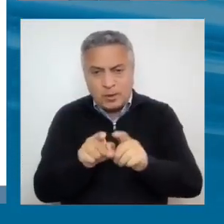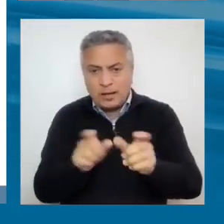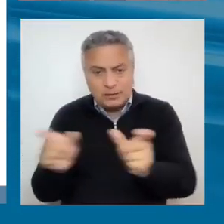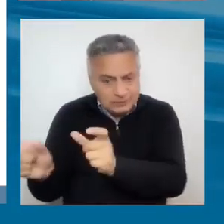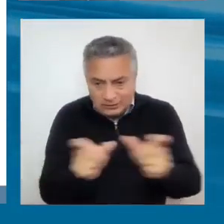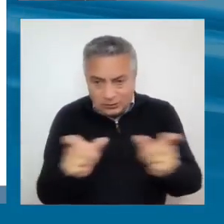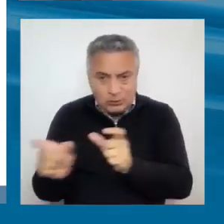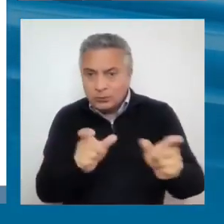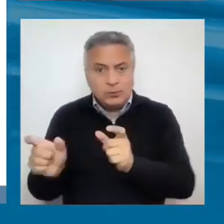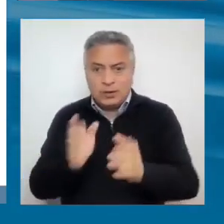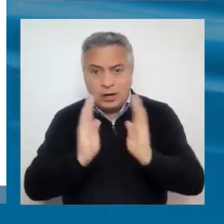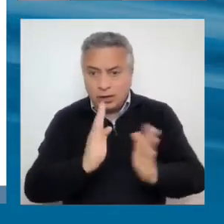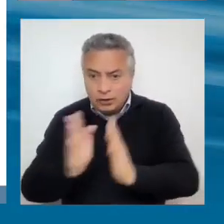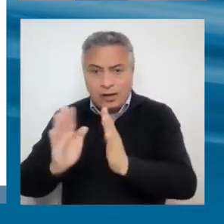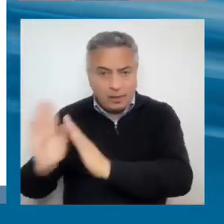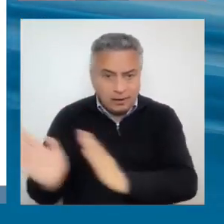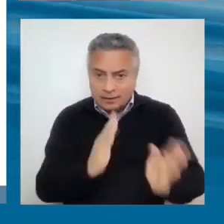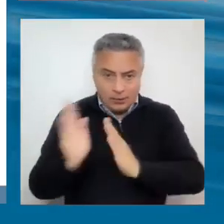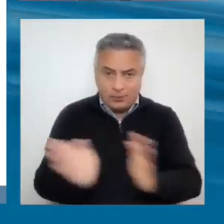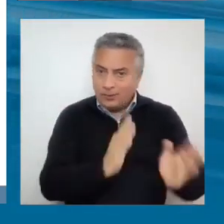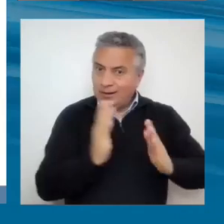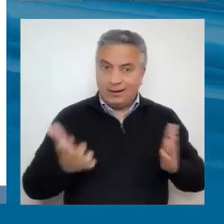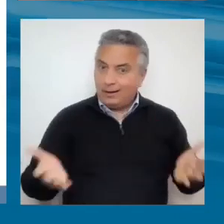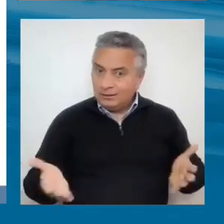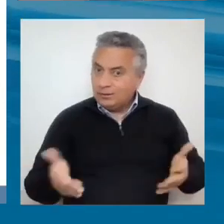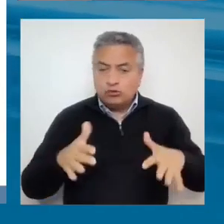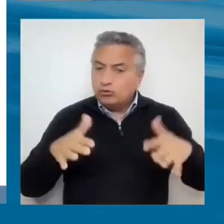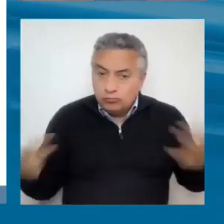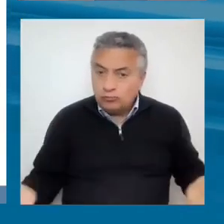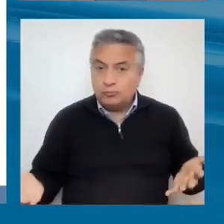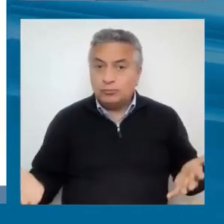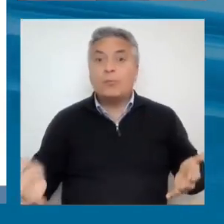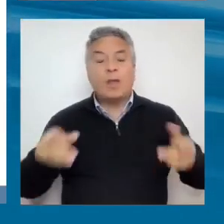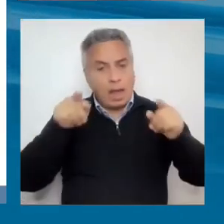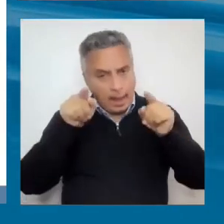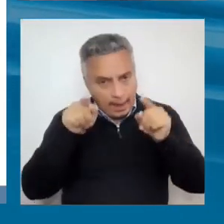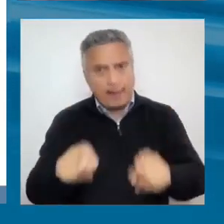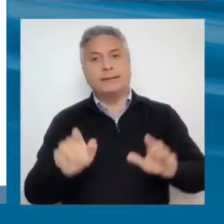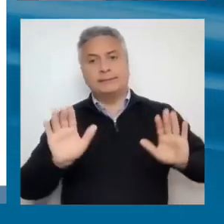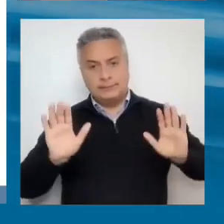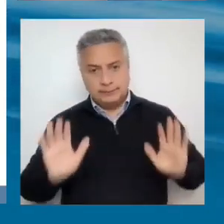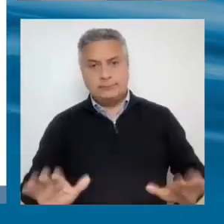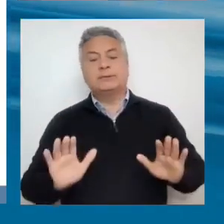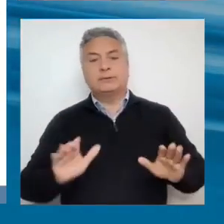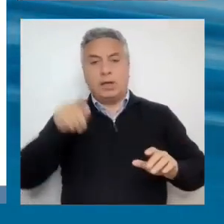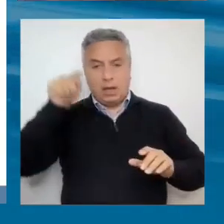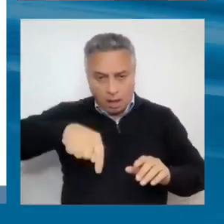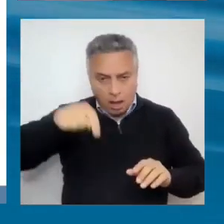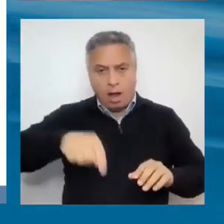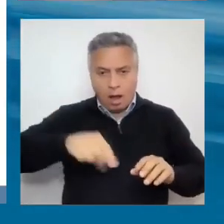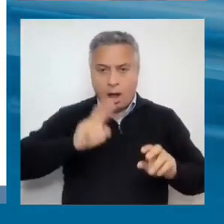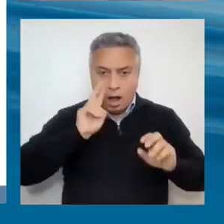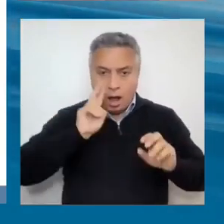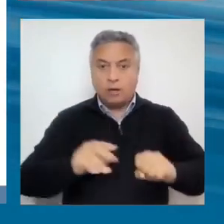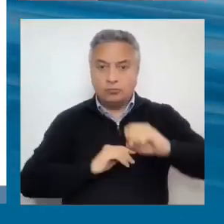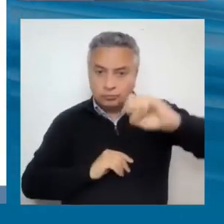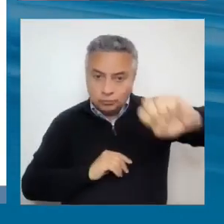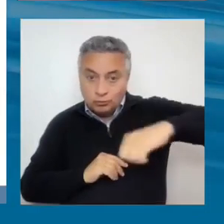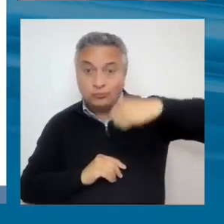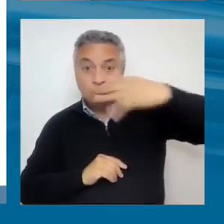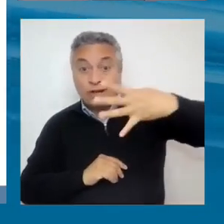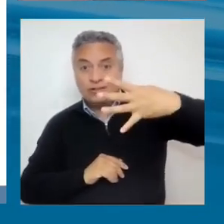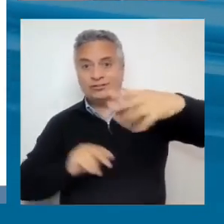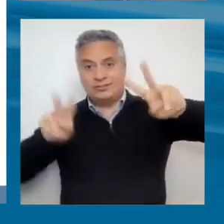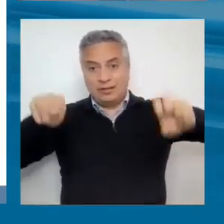impulsando el ambiente y la sostenibilidad, etcétera? Y eso es lo que escogimos en el reporte. Cuatro de esos temas. No los 11,